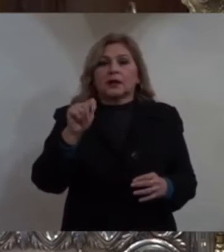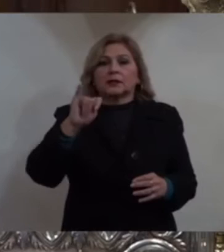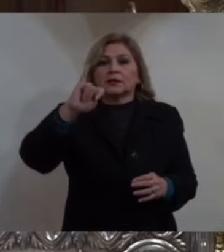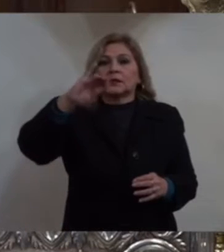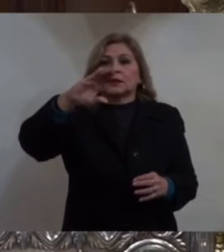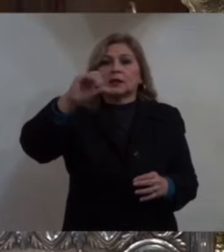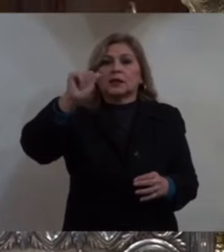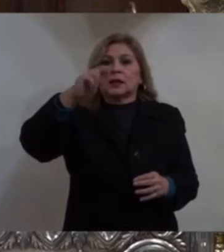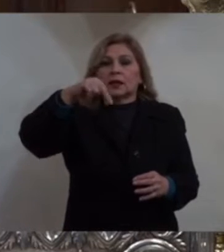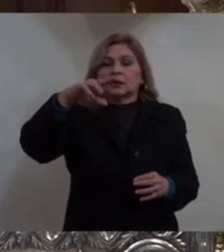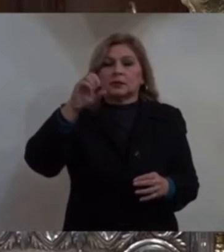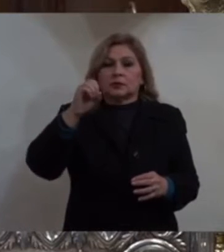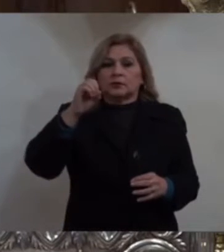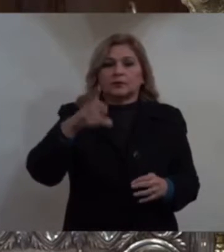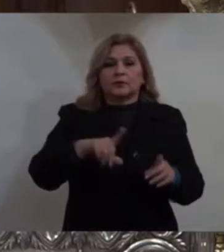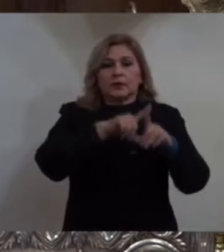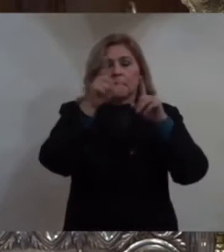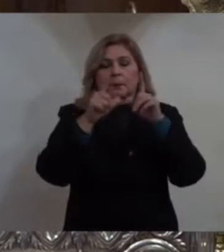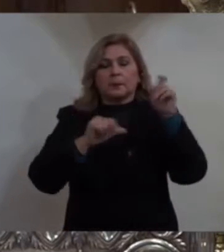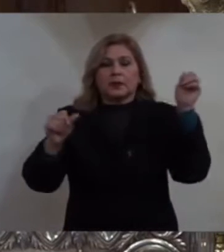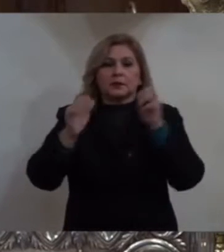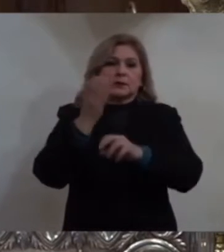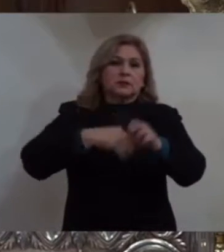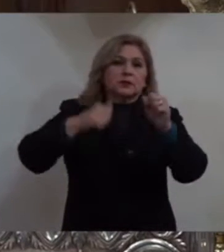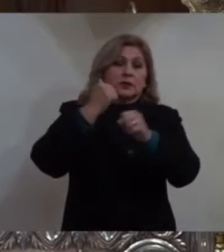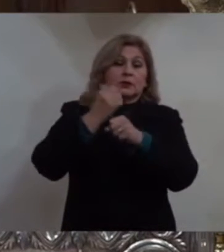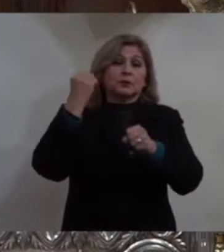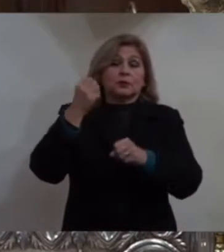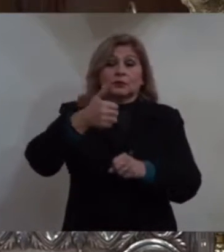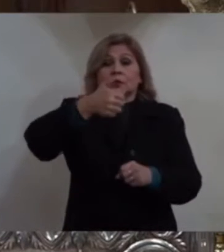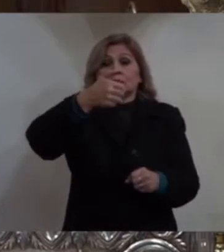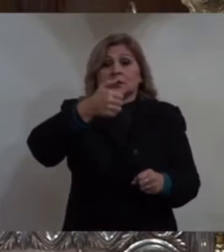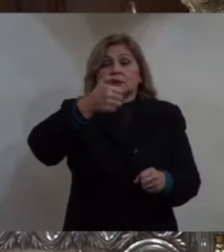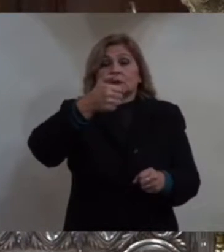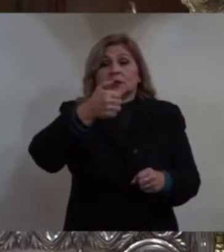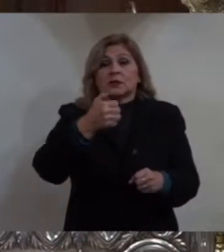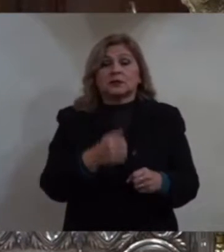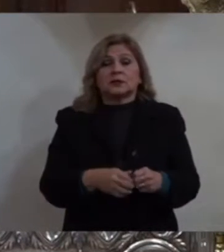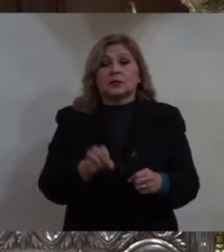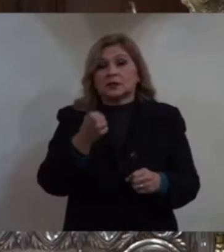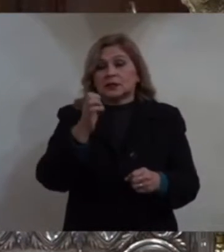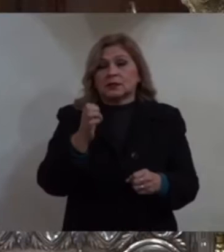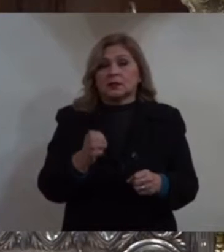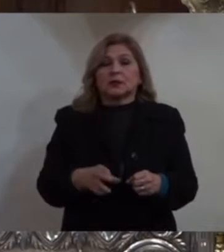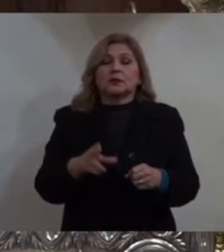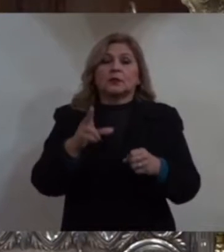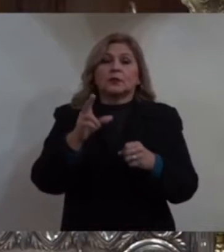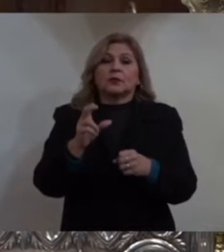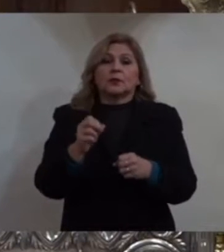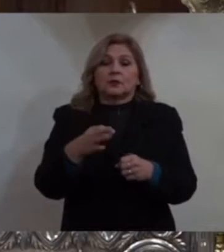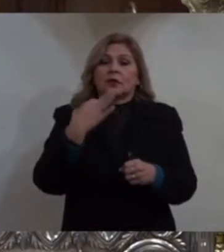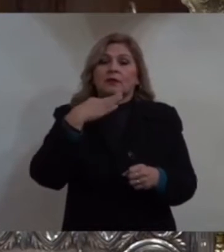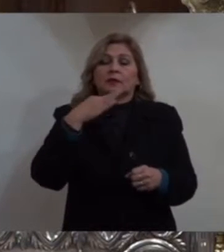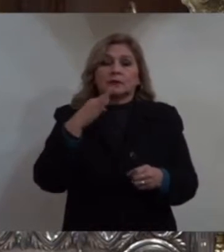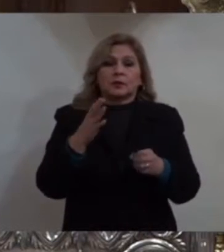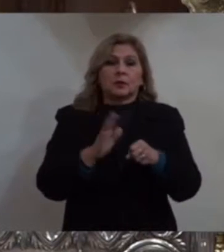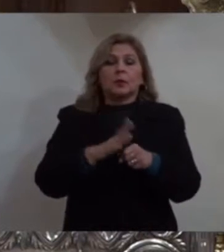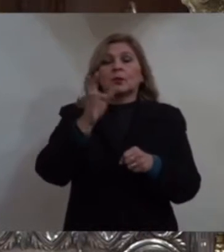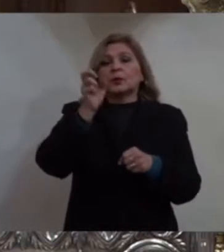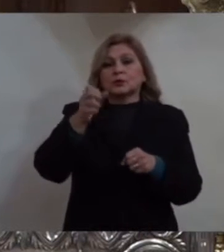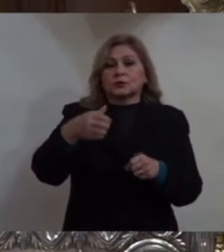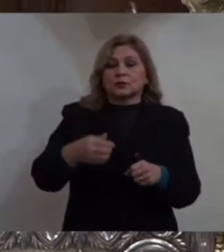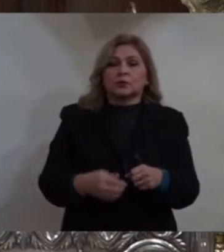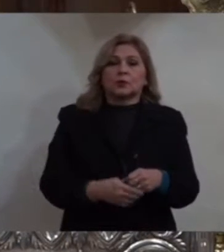años que ya el 6 de enero no es festivo y por eso adelantamos hoy